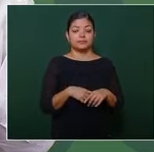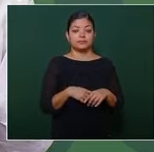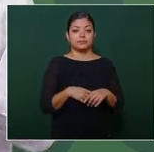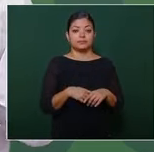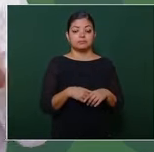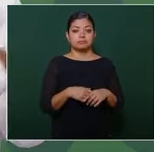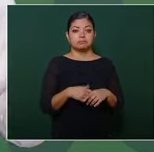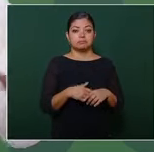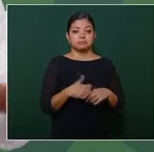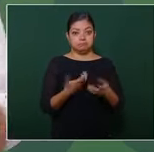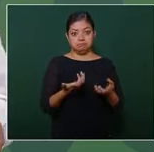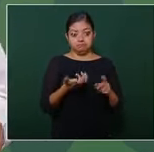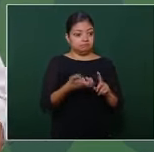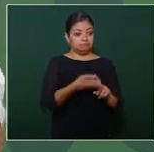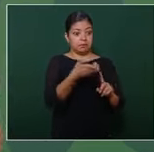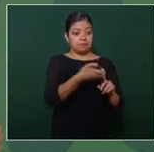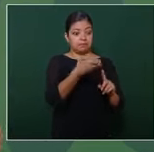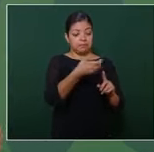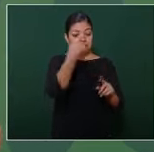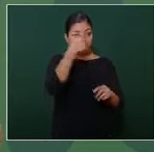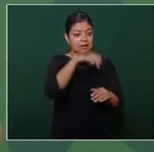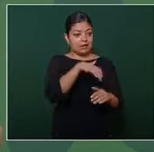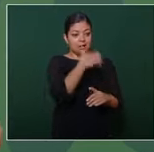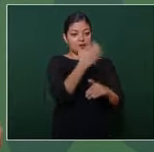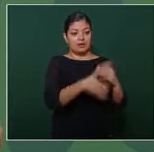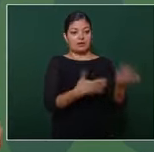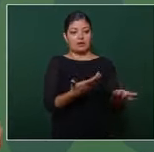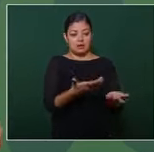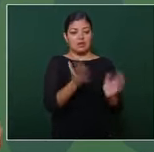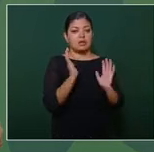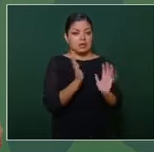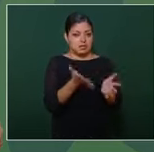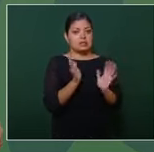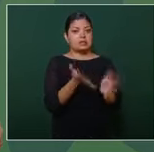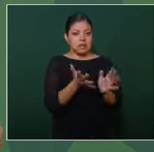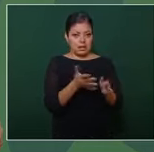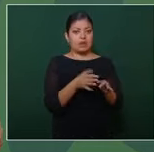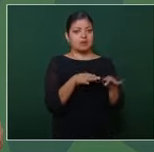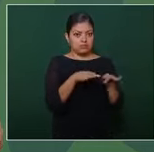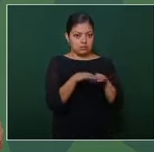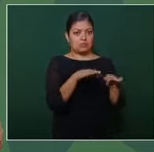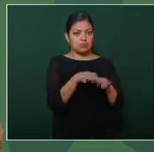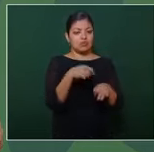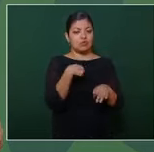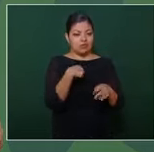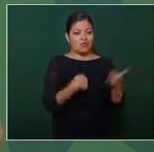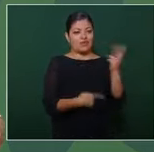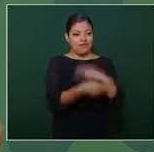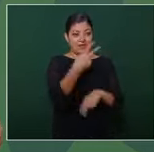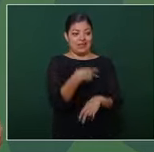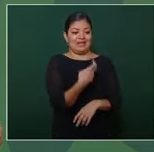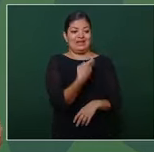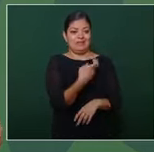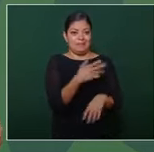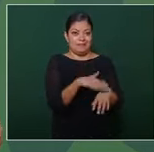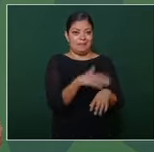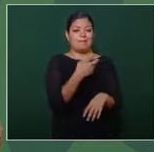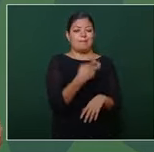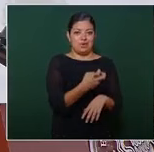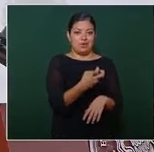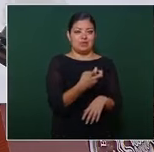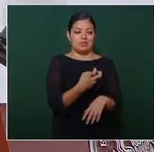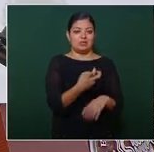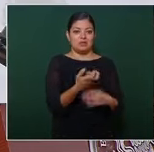completamente ya se está trabajando y a eso ven se va